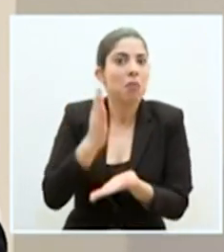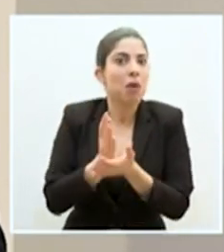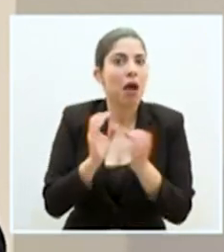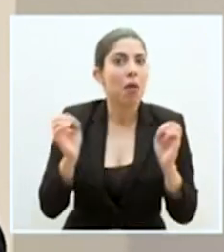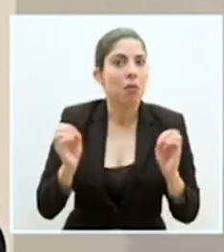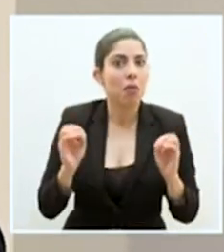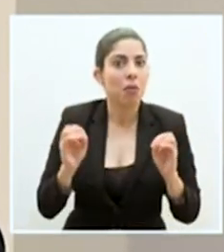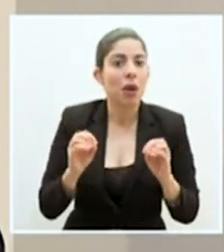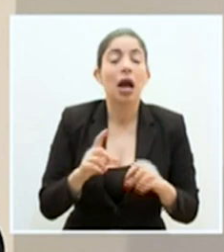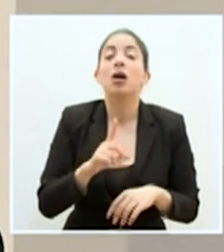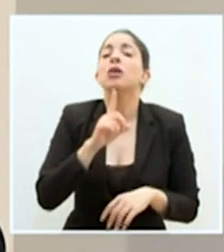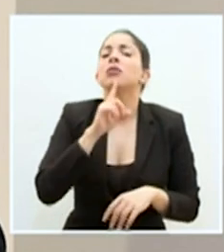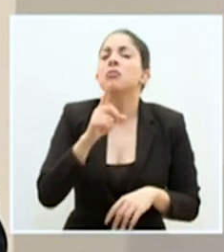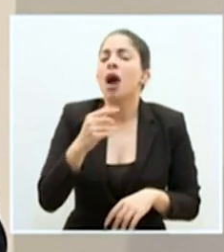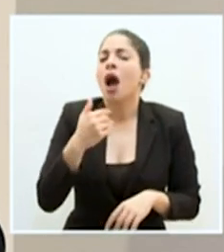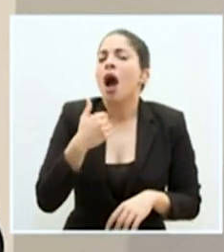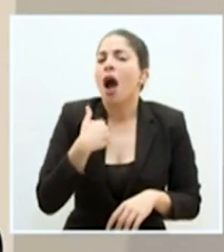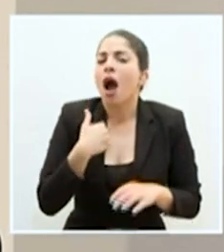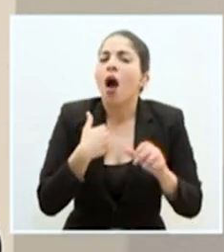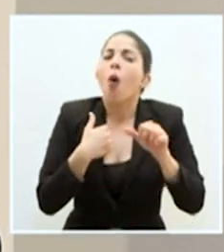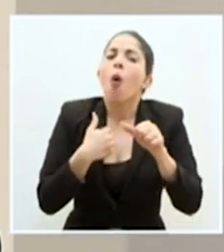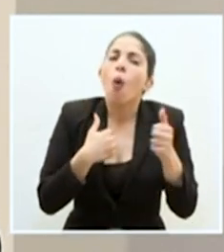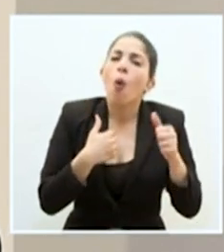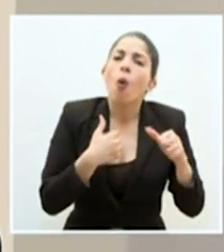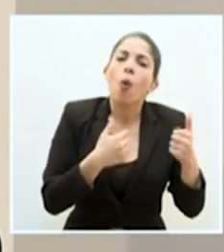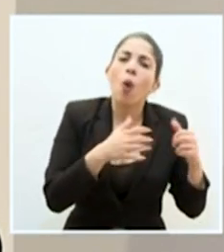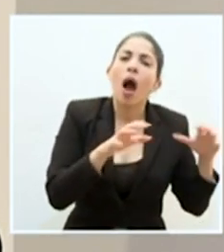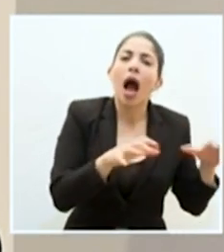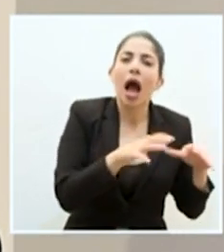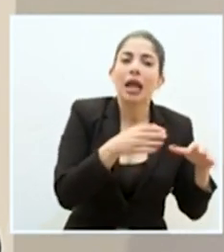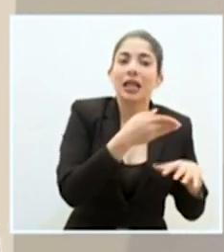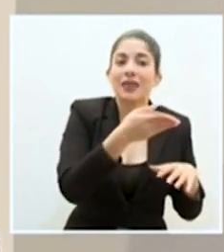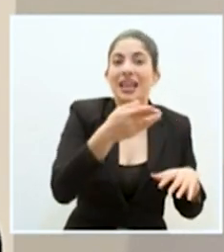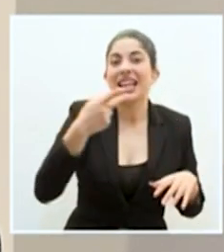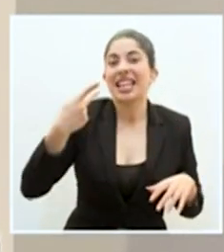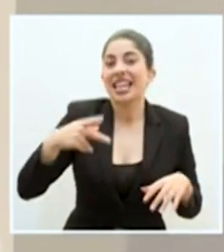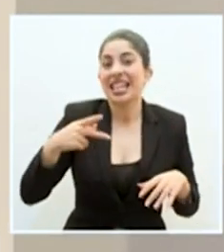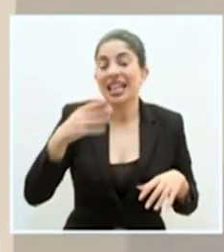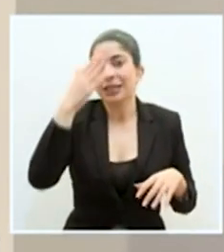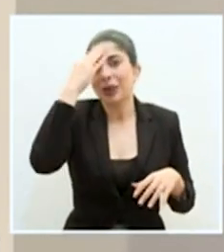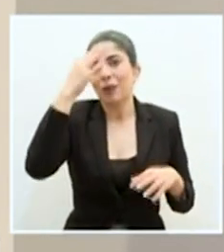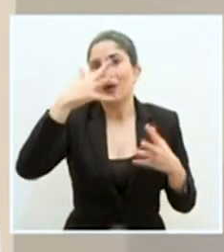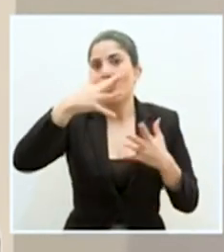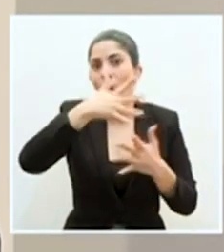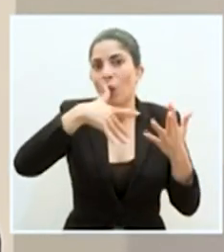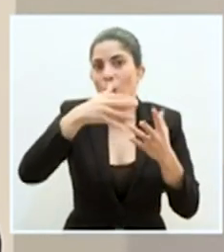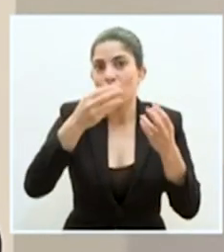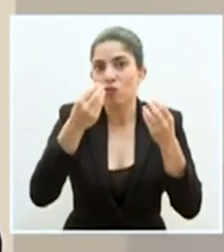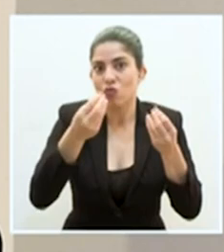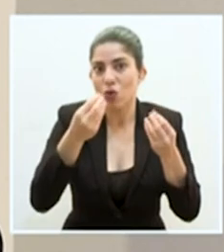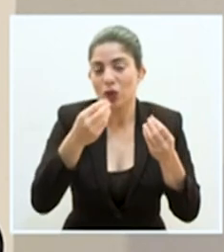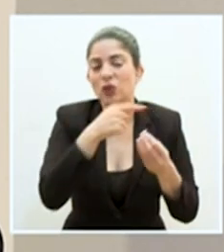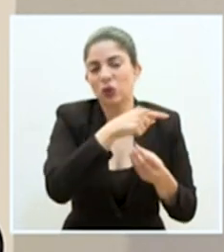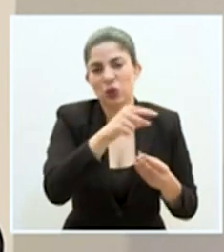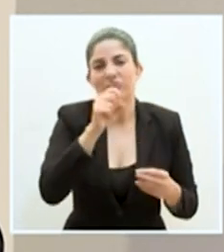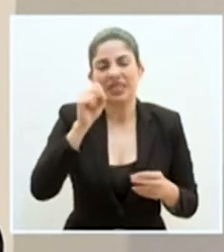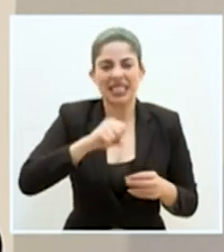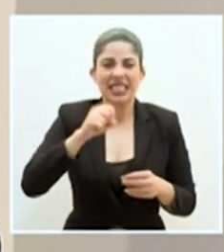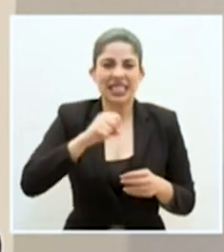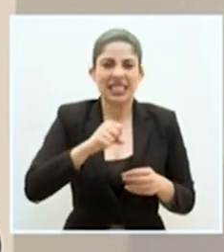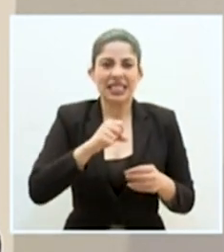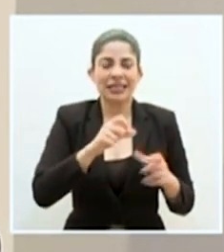Es cierto que han habido otras actividades que representan un riesgo mayor por su exposición al público, en donde se han ido